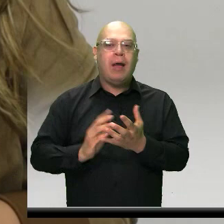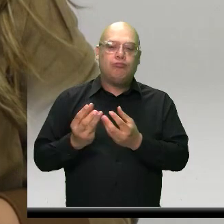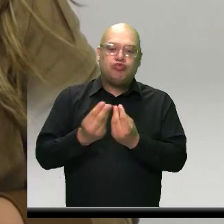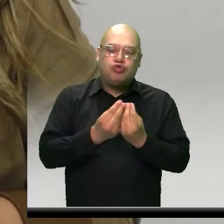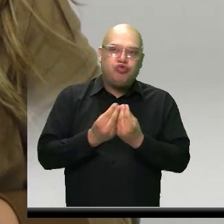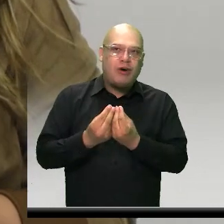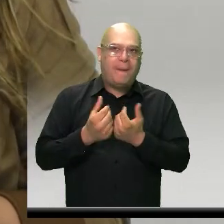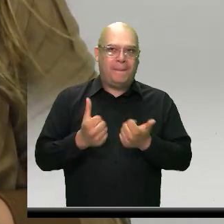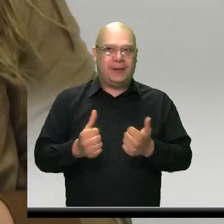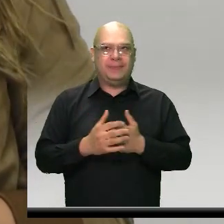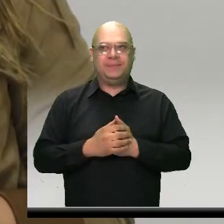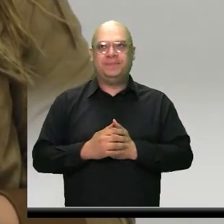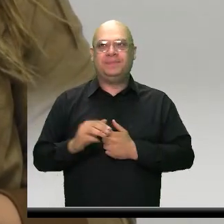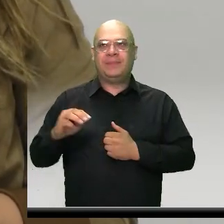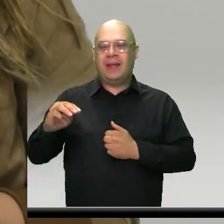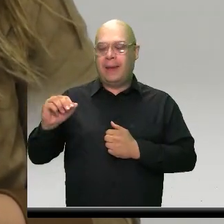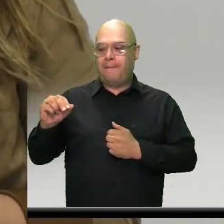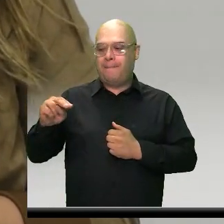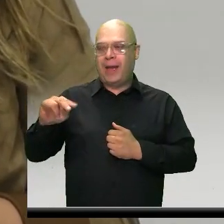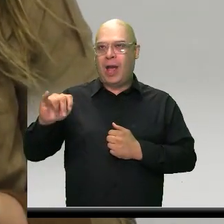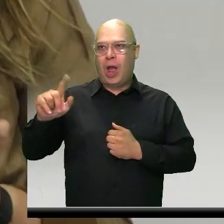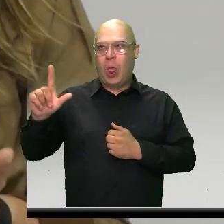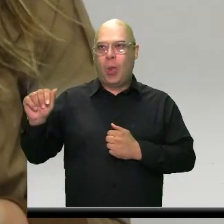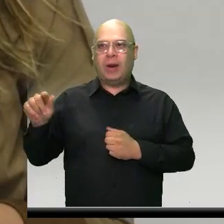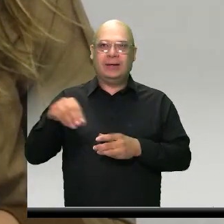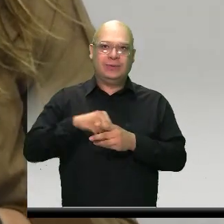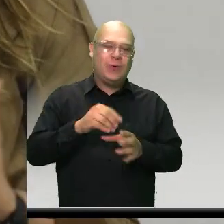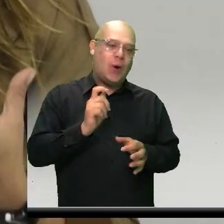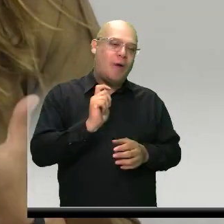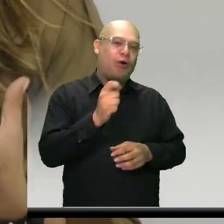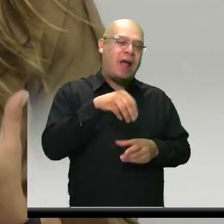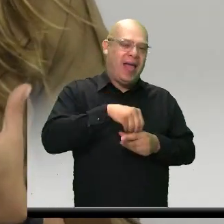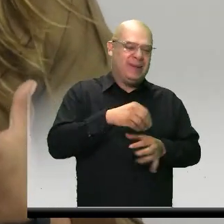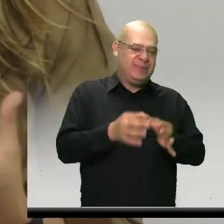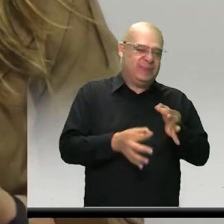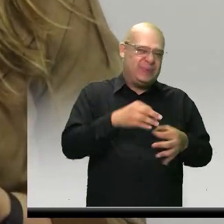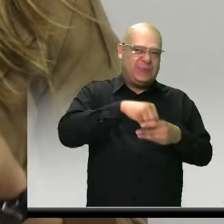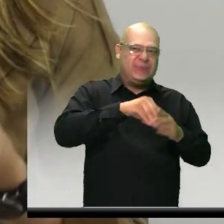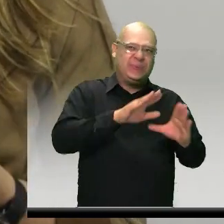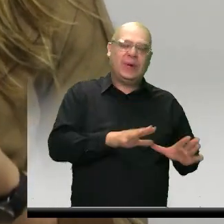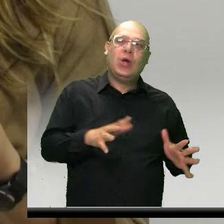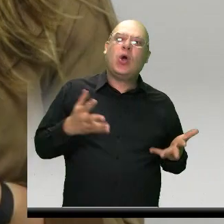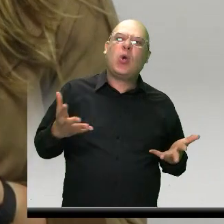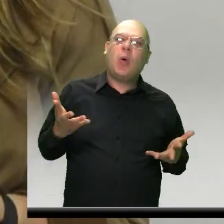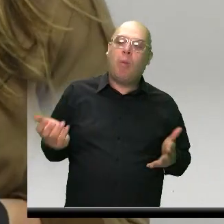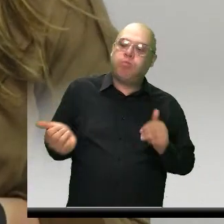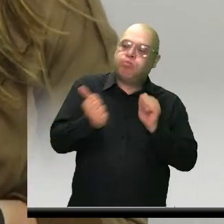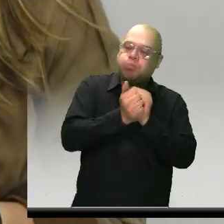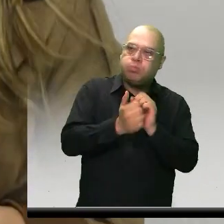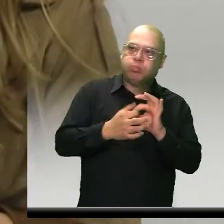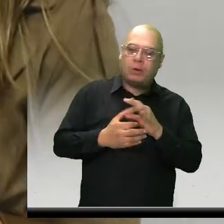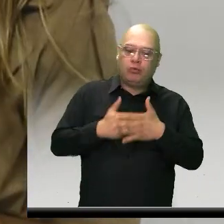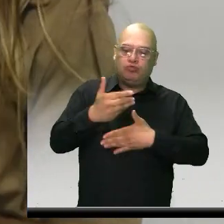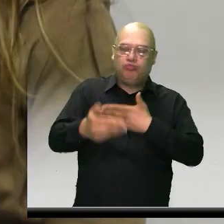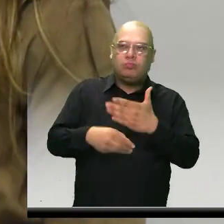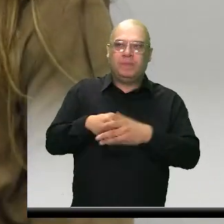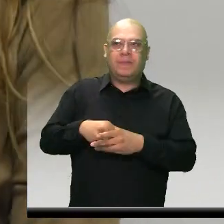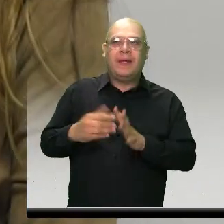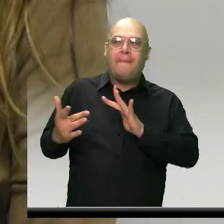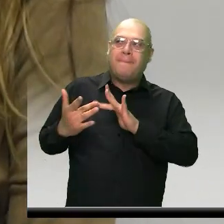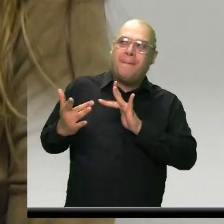encontramos con Manuela, ella es profesional del área jurídica y nos va a contar cómo ha sido para ella este ejercicio desde el CIAP.